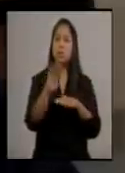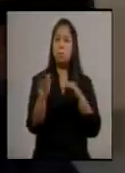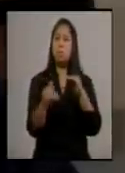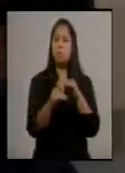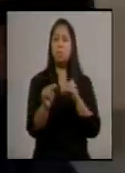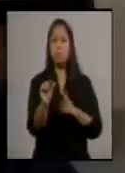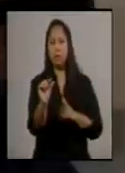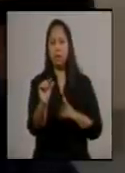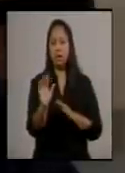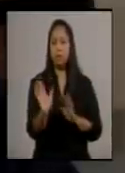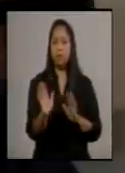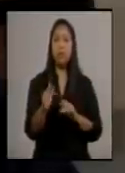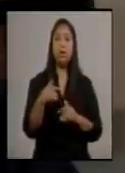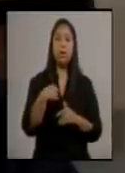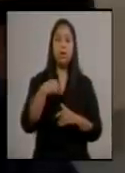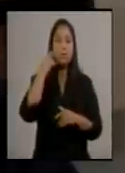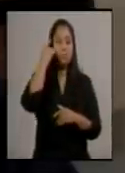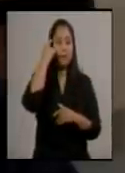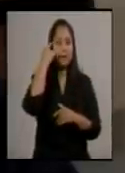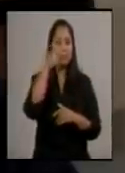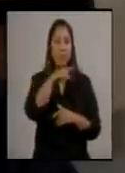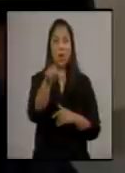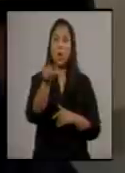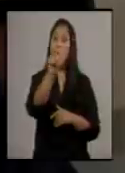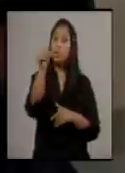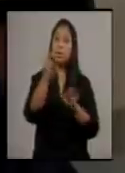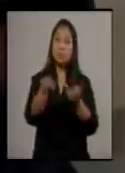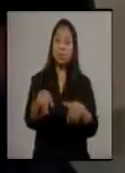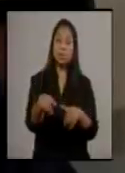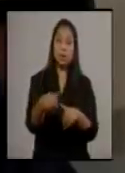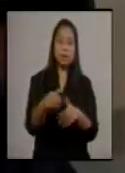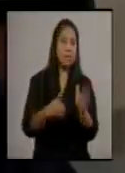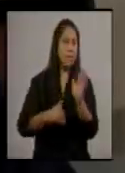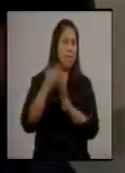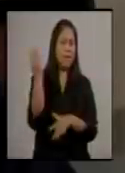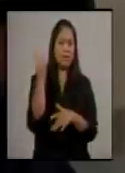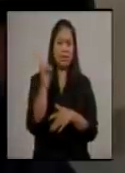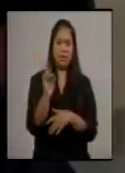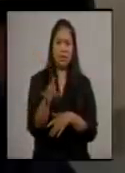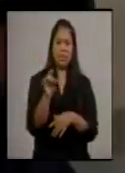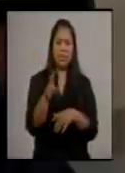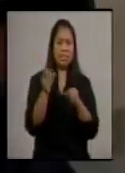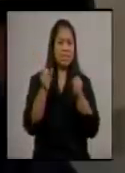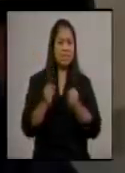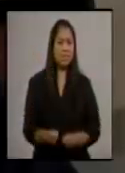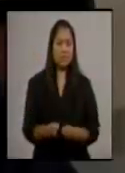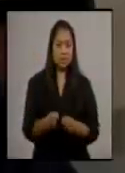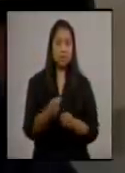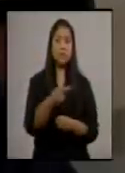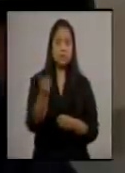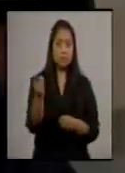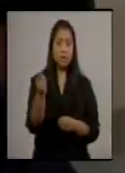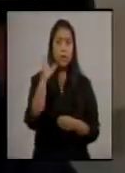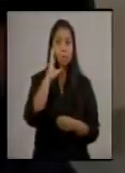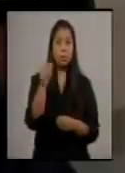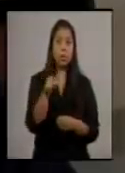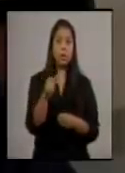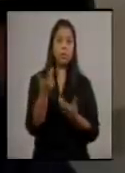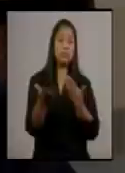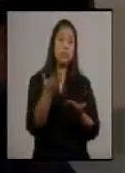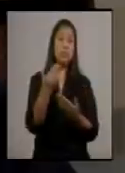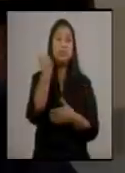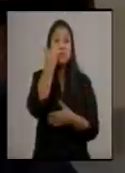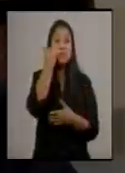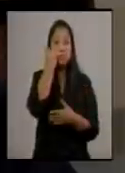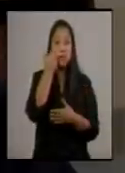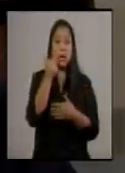lo que han sufrido, porque la enfermedad no ha sido tan leve probablemente como